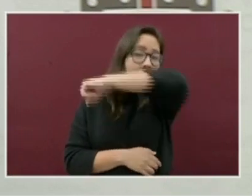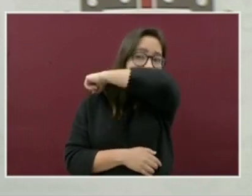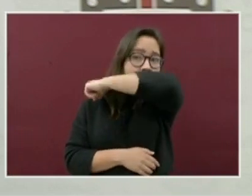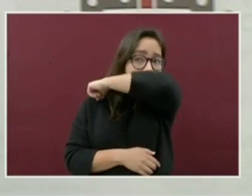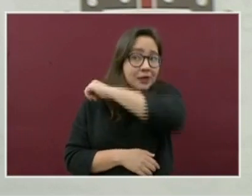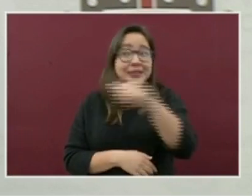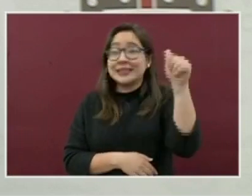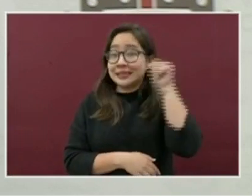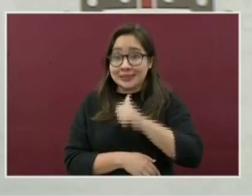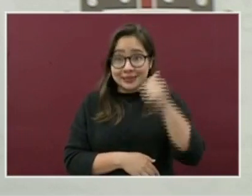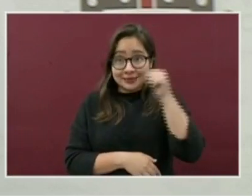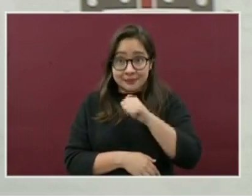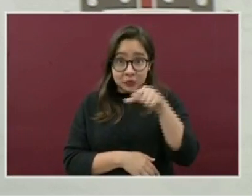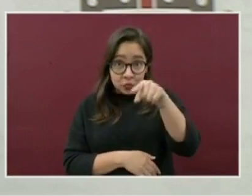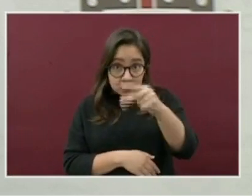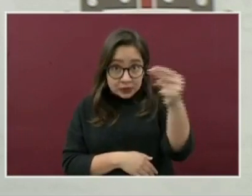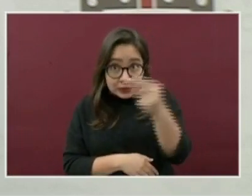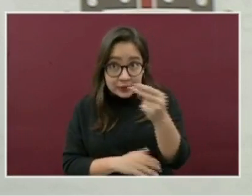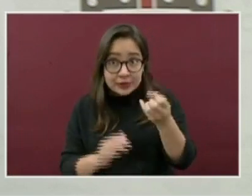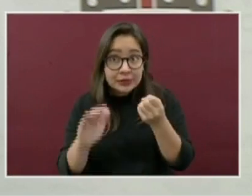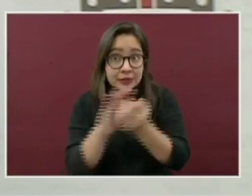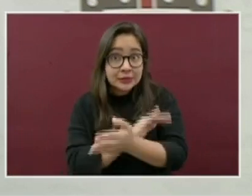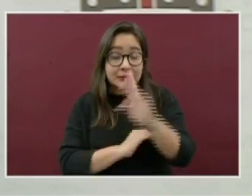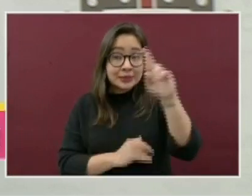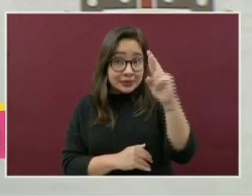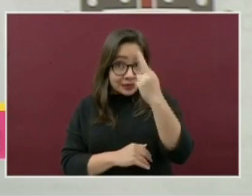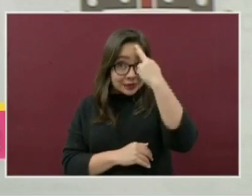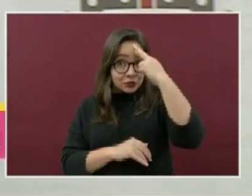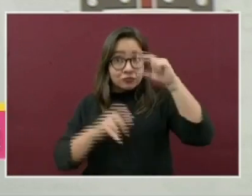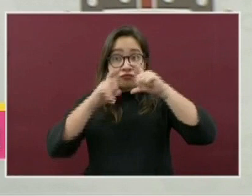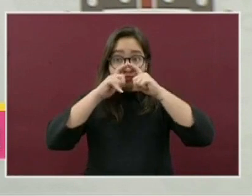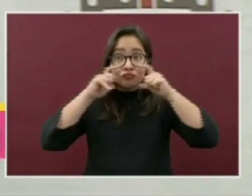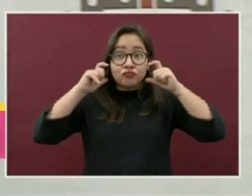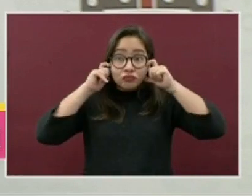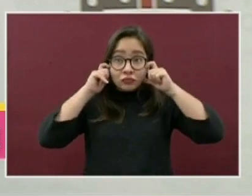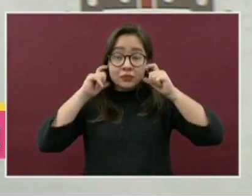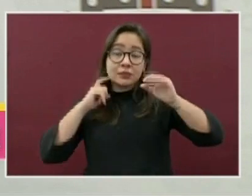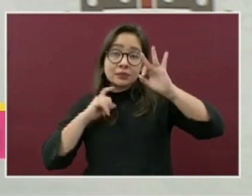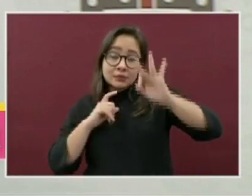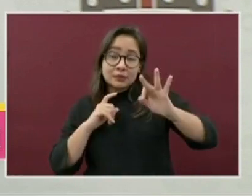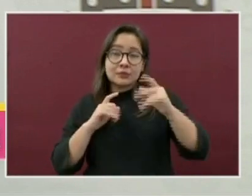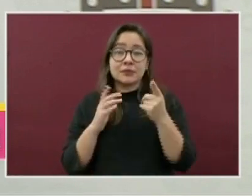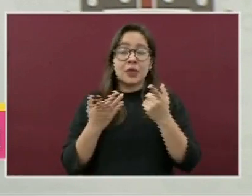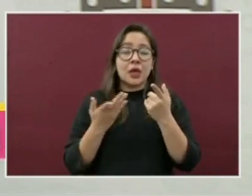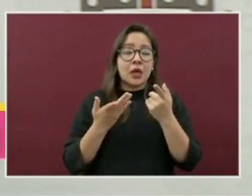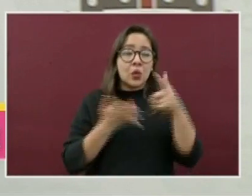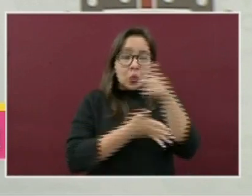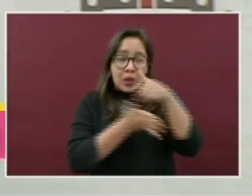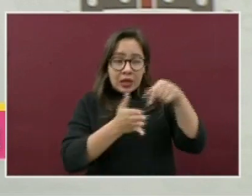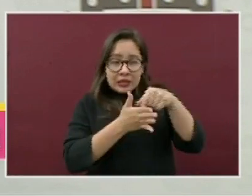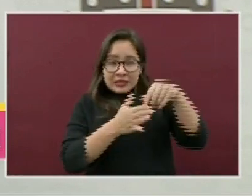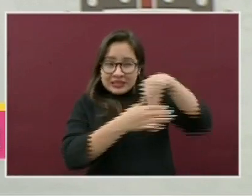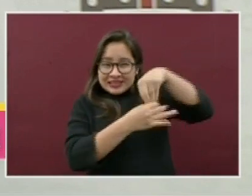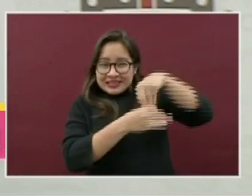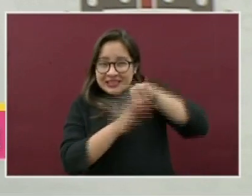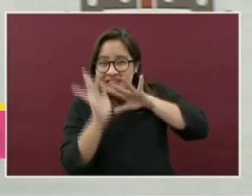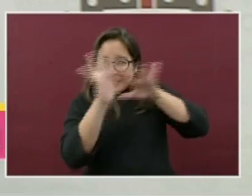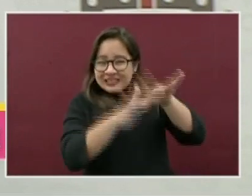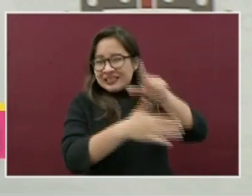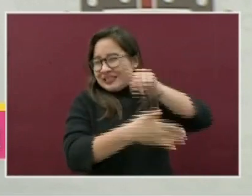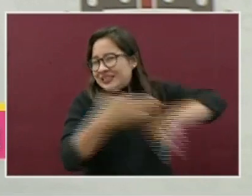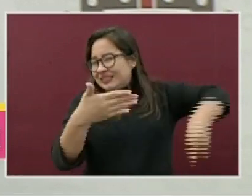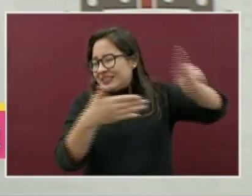brazo. Si sale, recuerde usar cubrebocas. Evite lugares cerrados y concurridos. Guarde sana